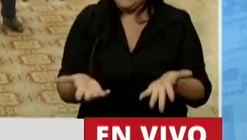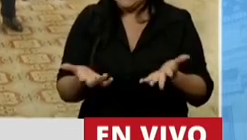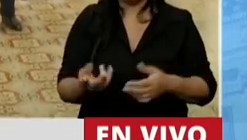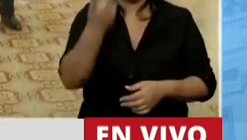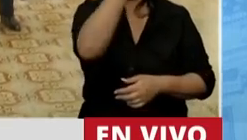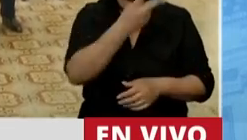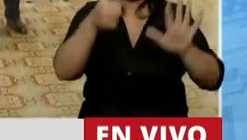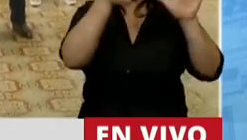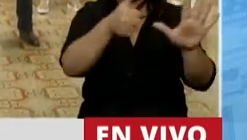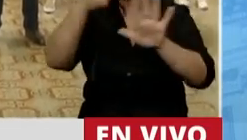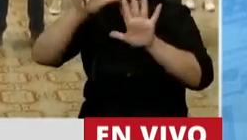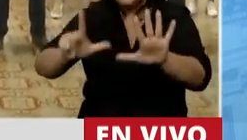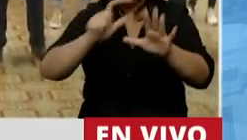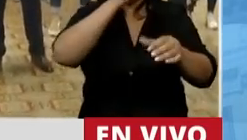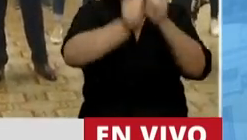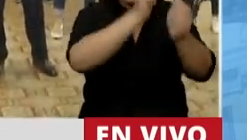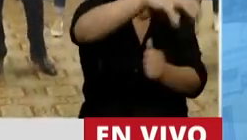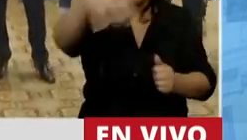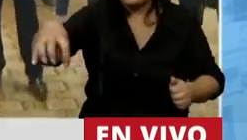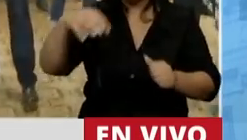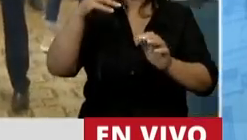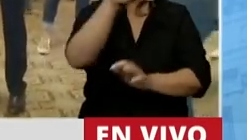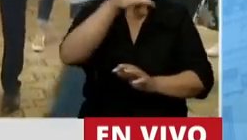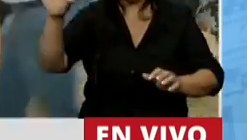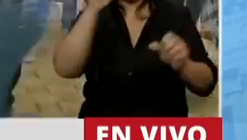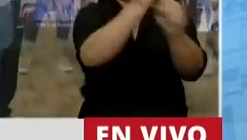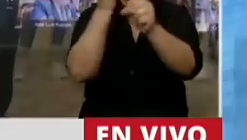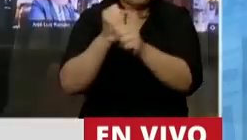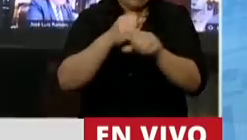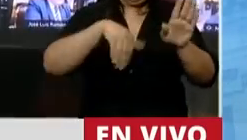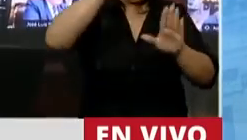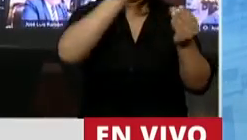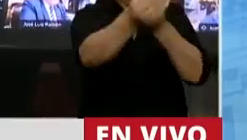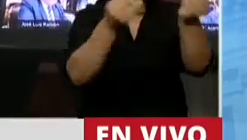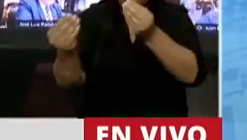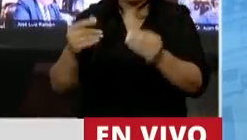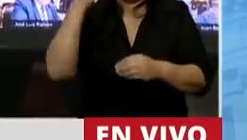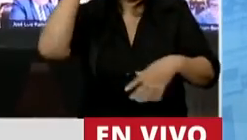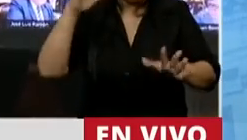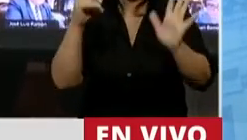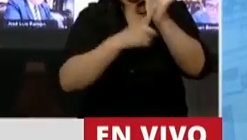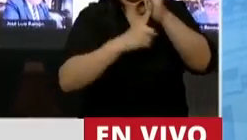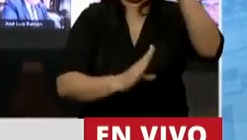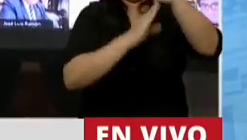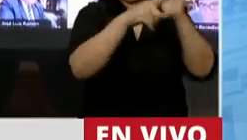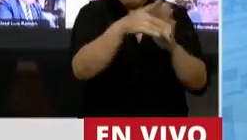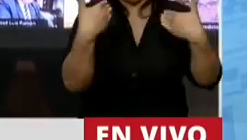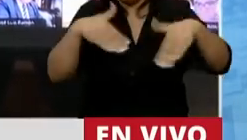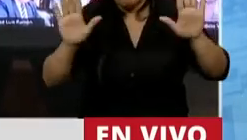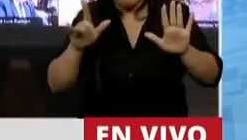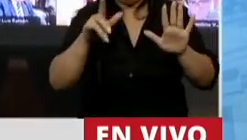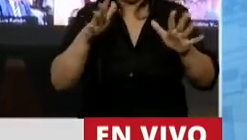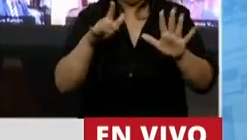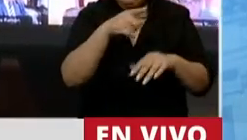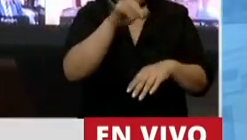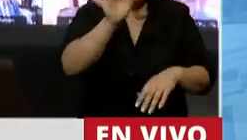De 267 empresas con más de 500 trabajadores, que se supone que los titulares de esas empresas pueden estar comprendidos